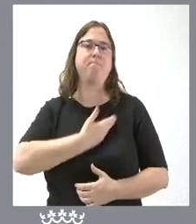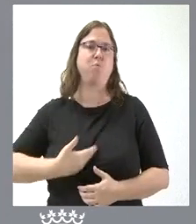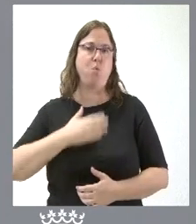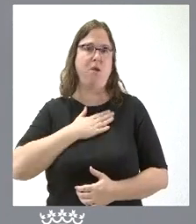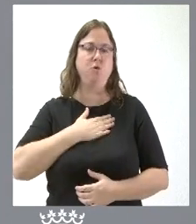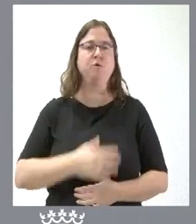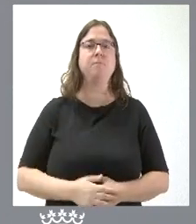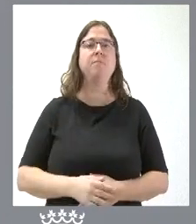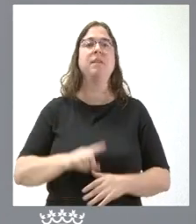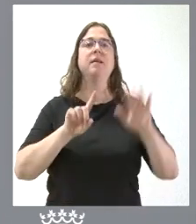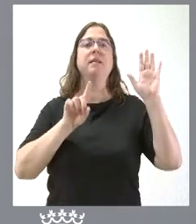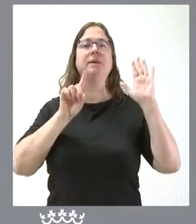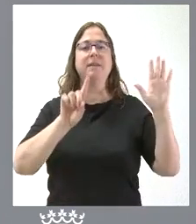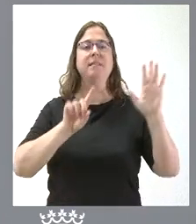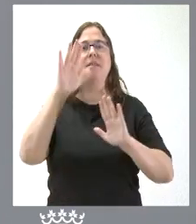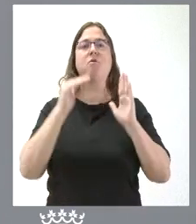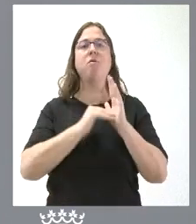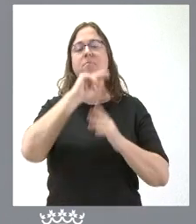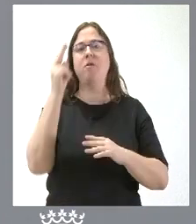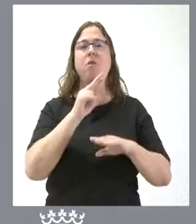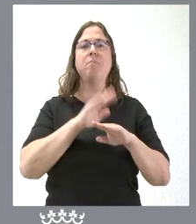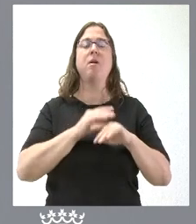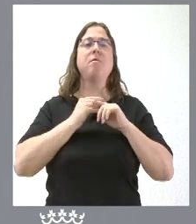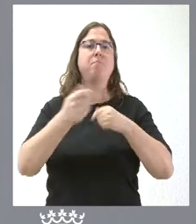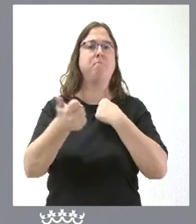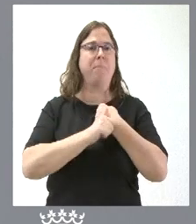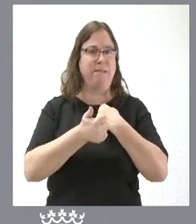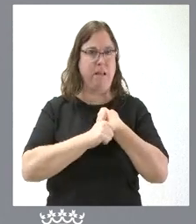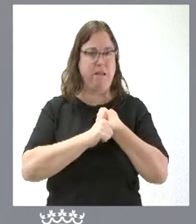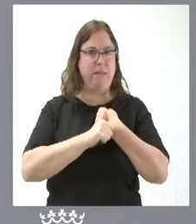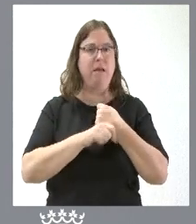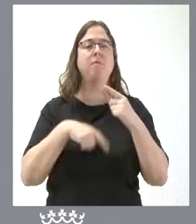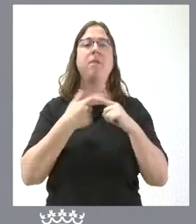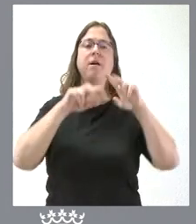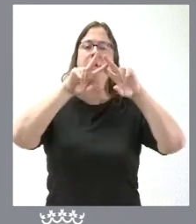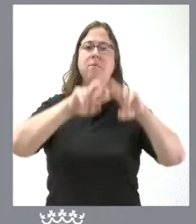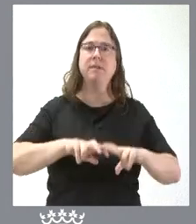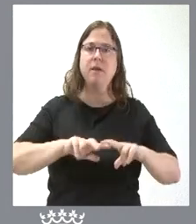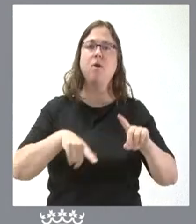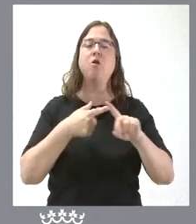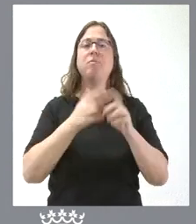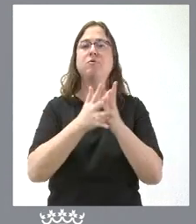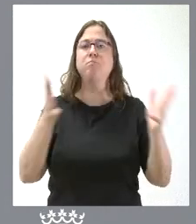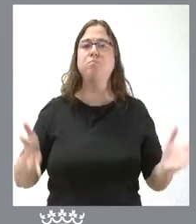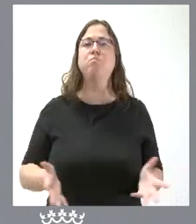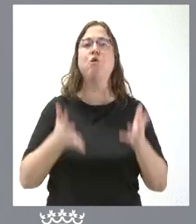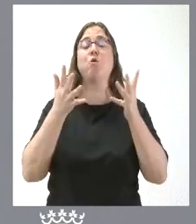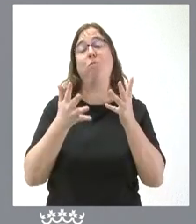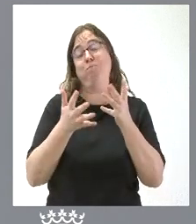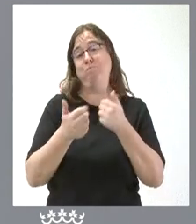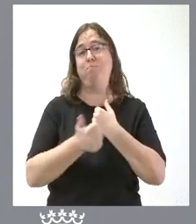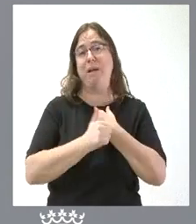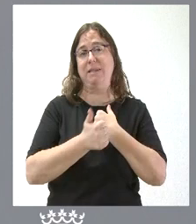65.000 euros para la Organización Interprofesional de la Patata, para investigación y promoción del tubérculo.